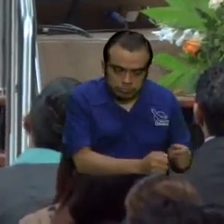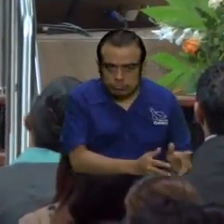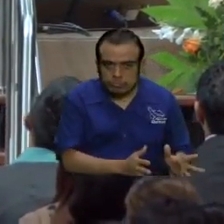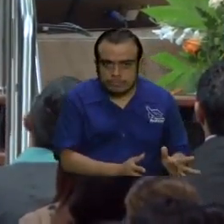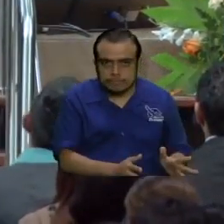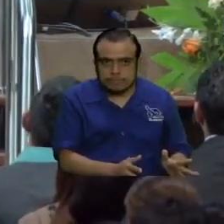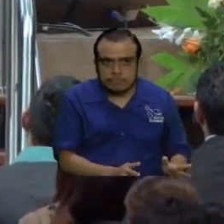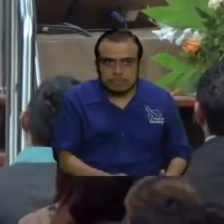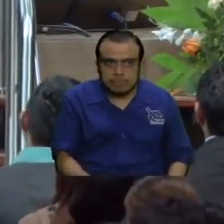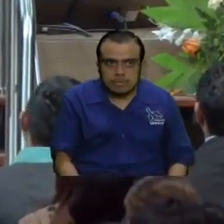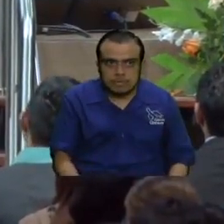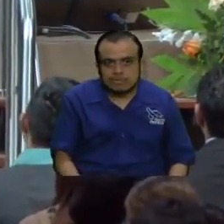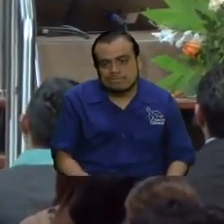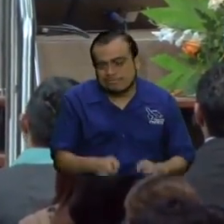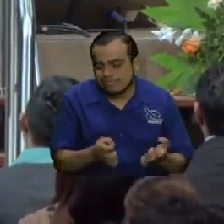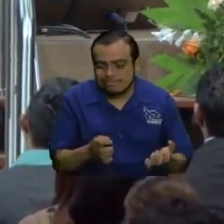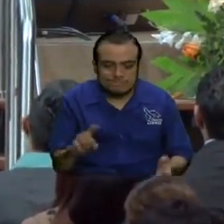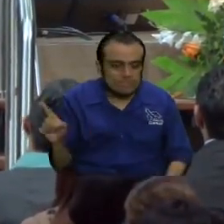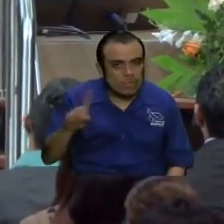no seas loco